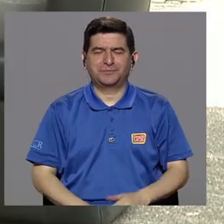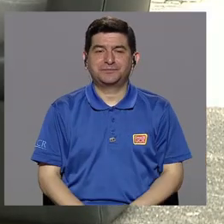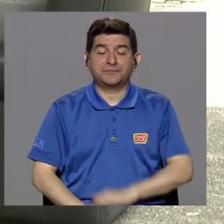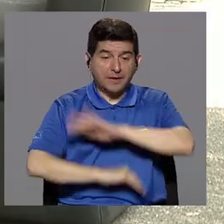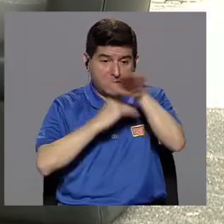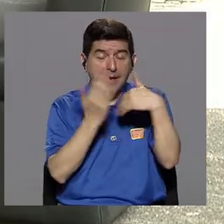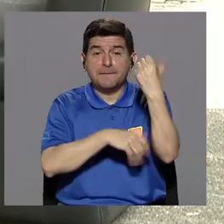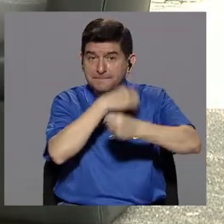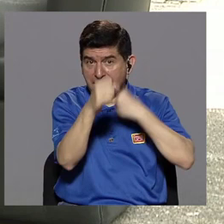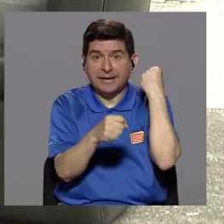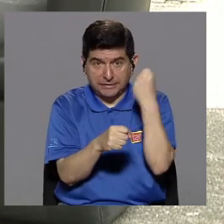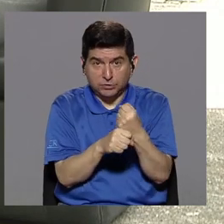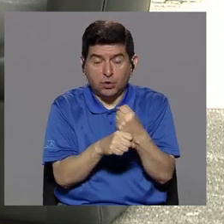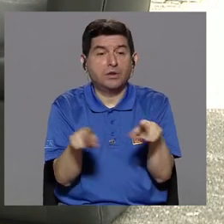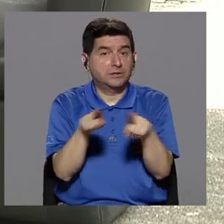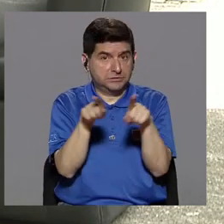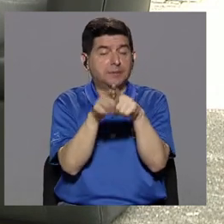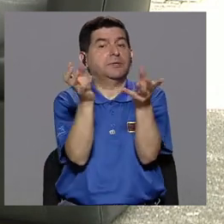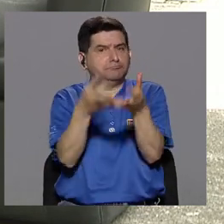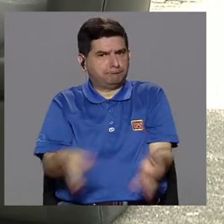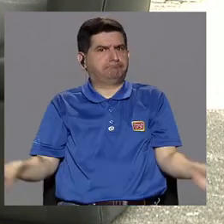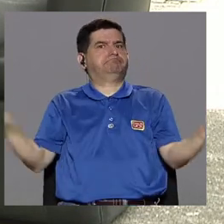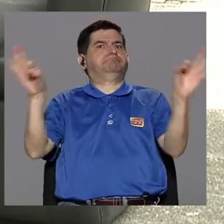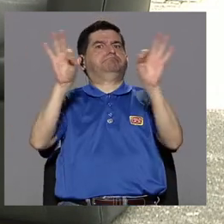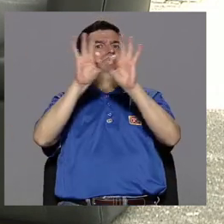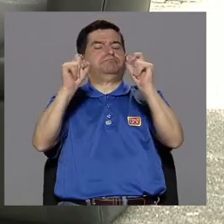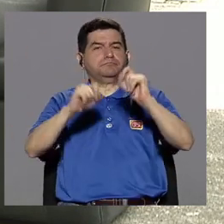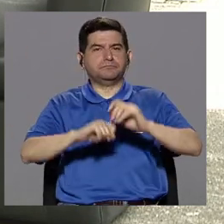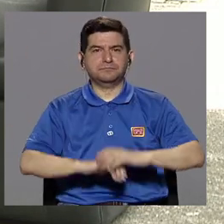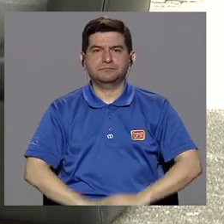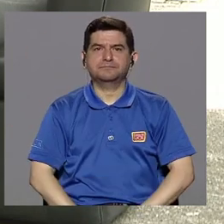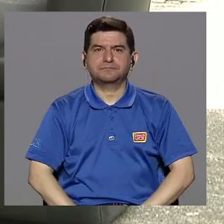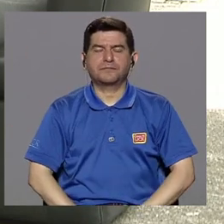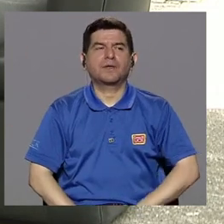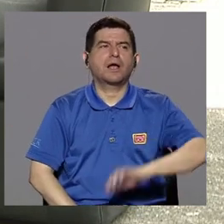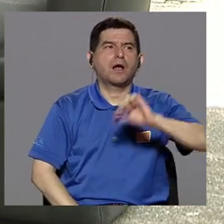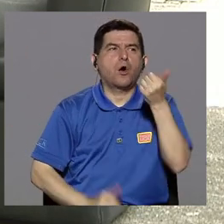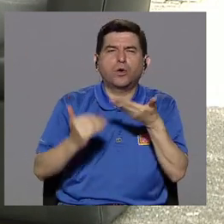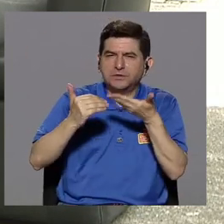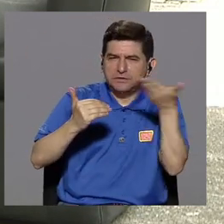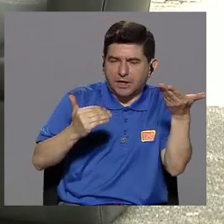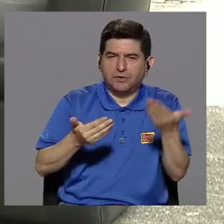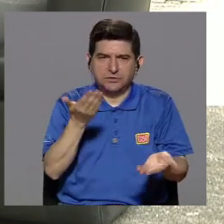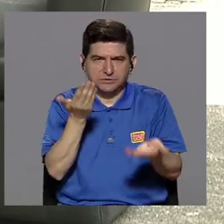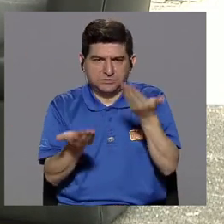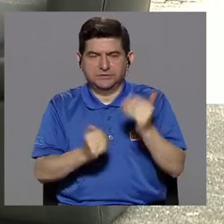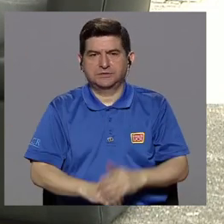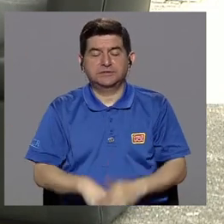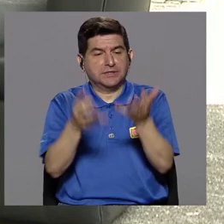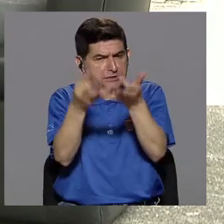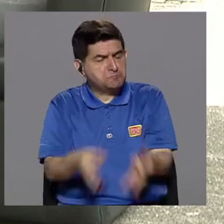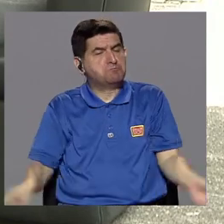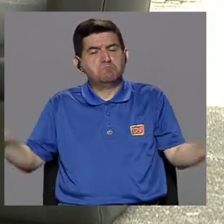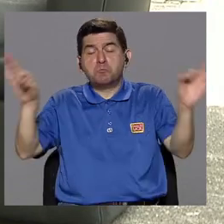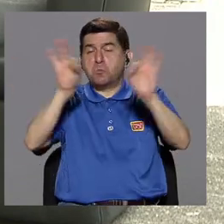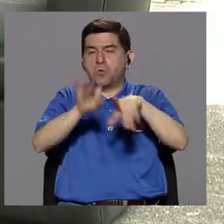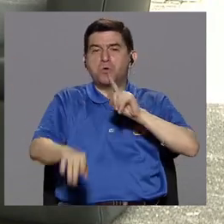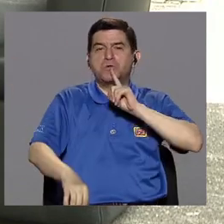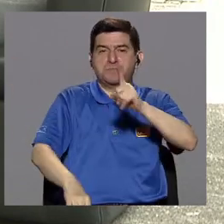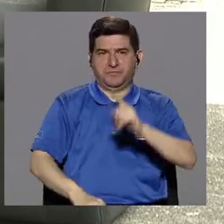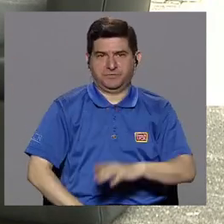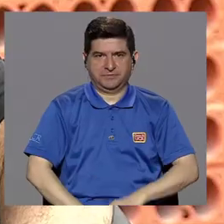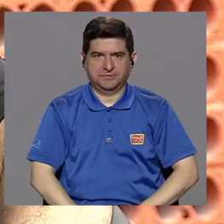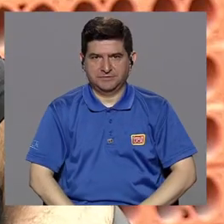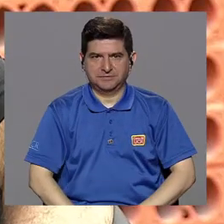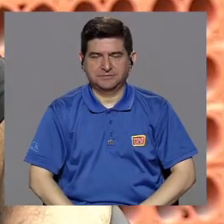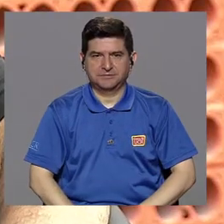para todas las edades. Eso también es muy importante. Y otra cosa que es importantísimo señalar es